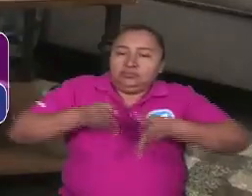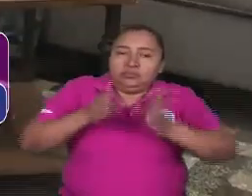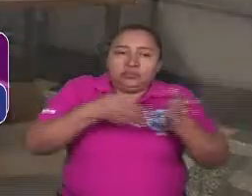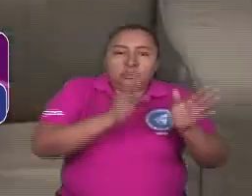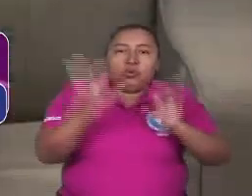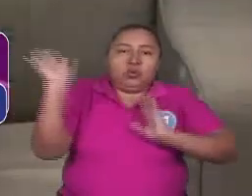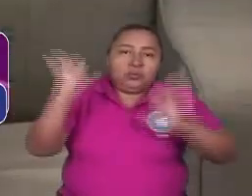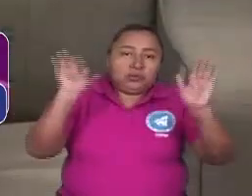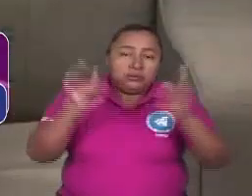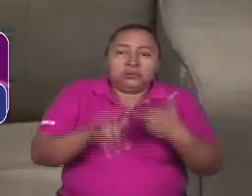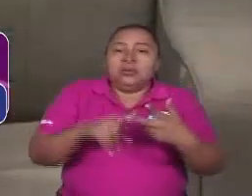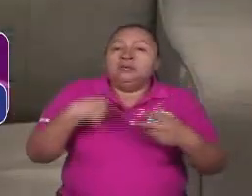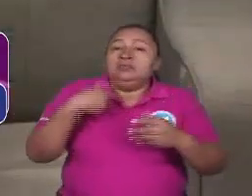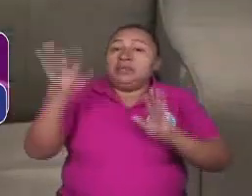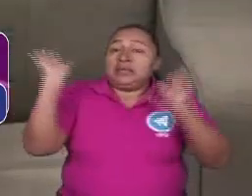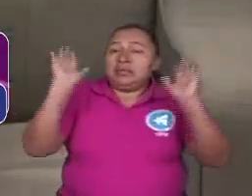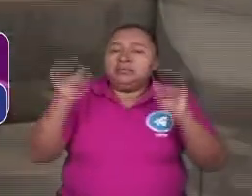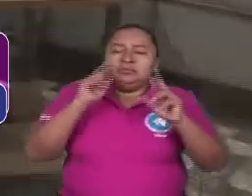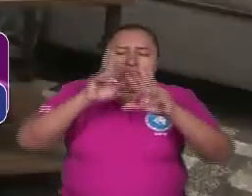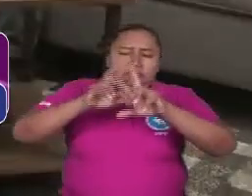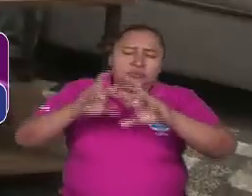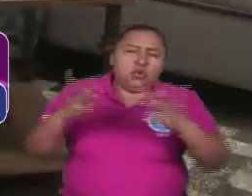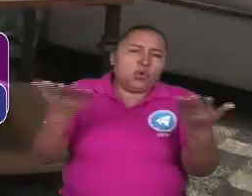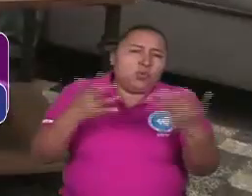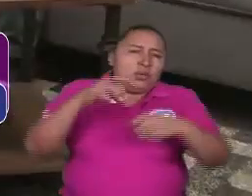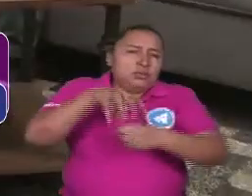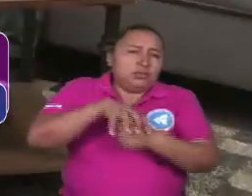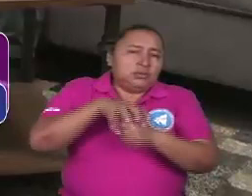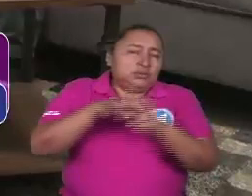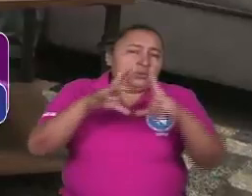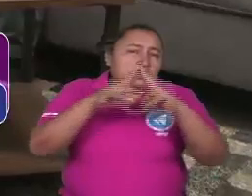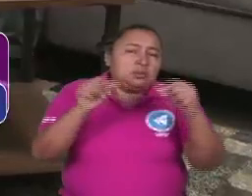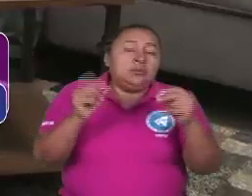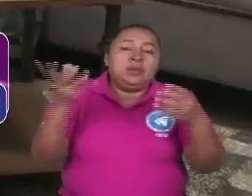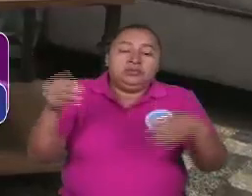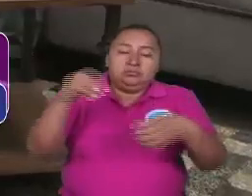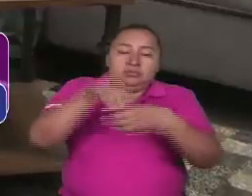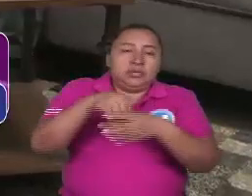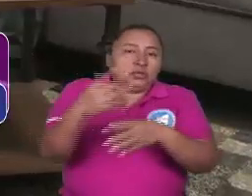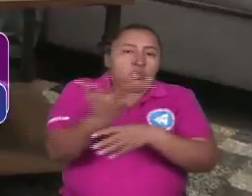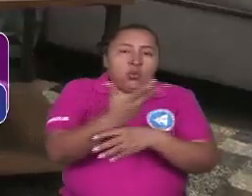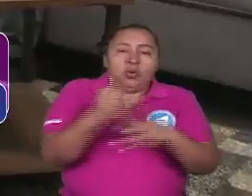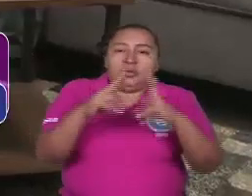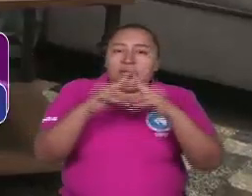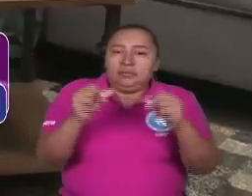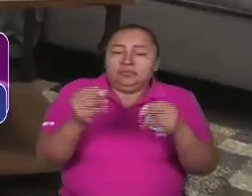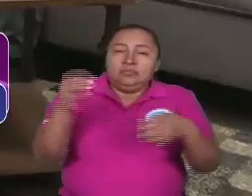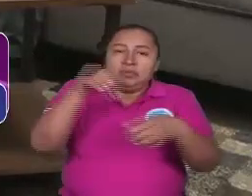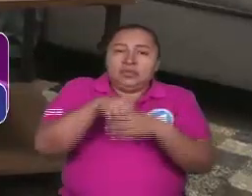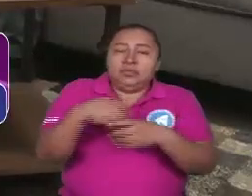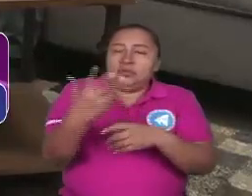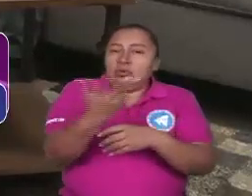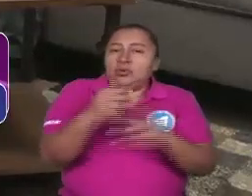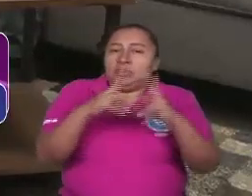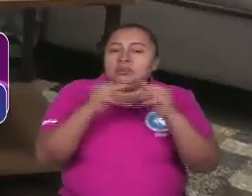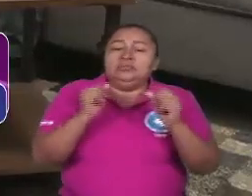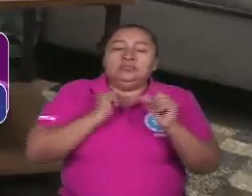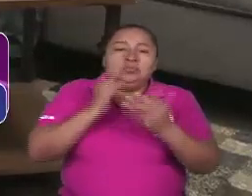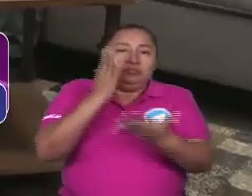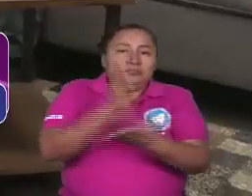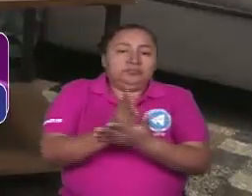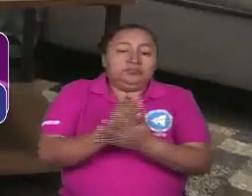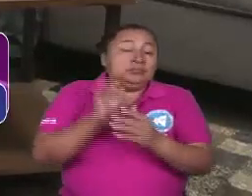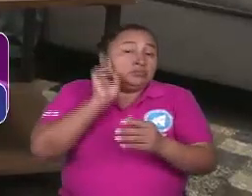mercado, se evaluó todas las condiciones del país para integrar a todo el país, para integrar a todo el país y centrar bases de